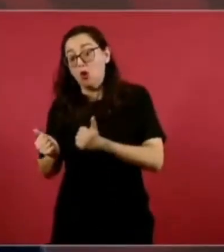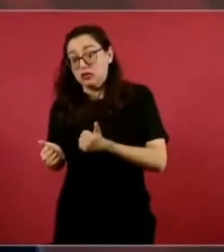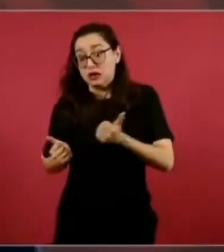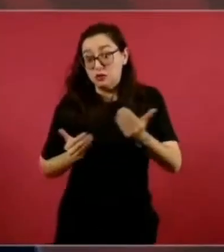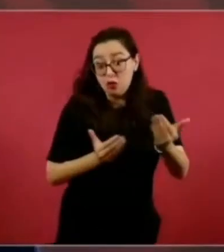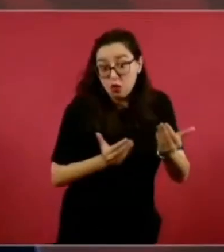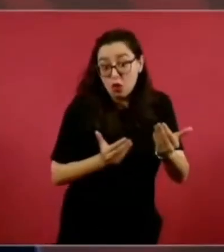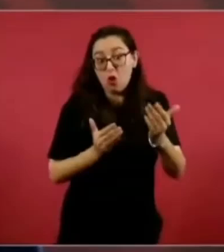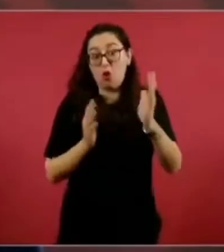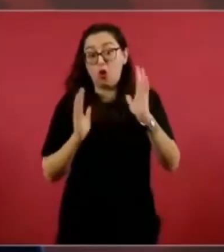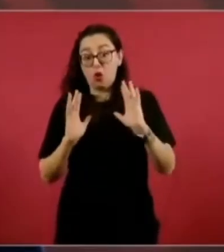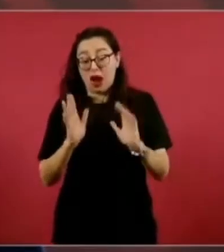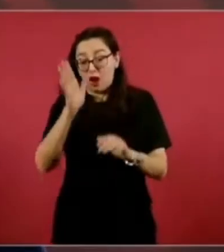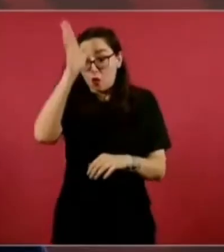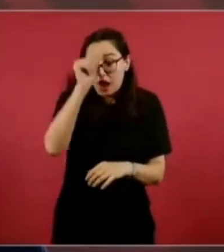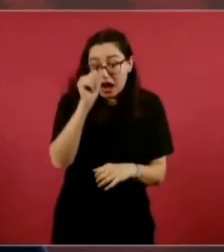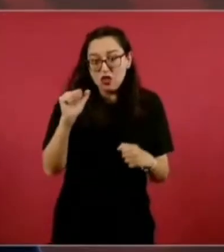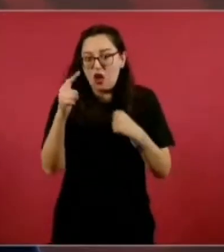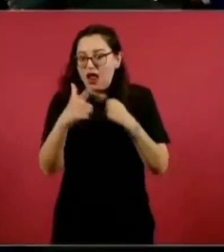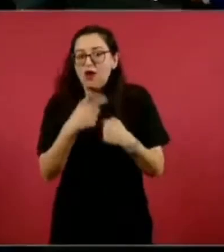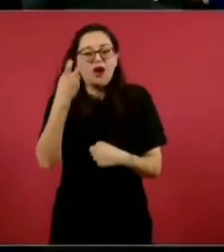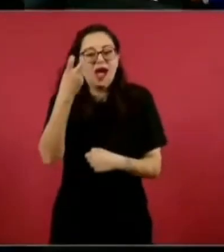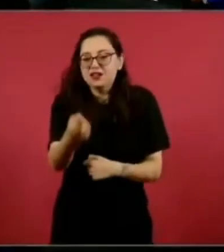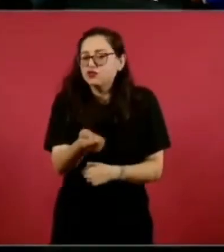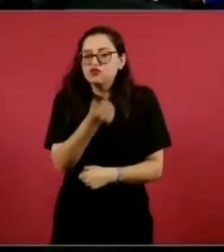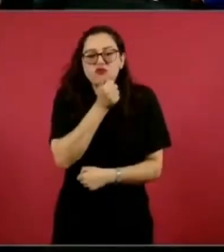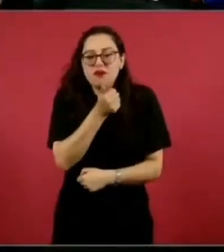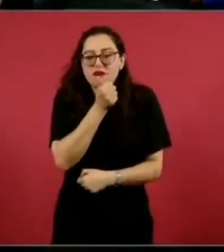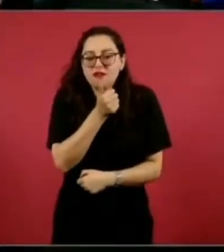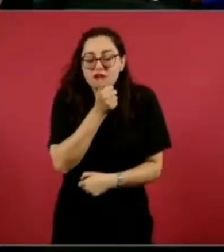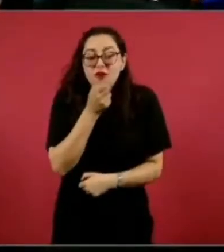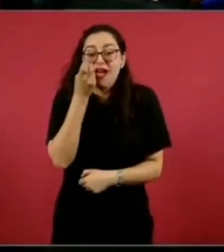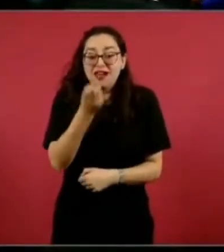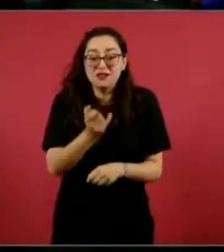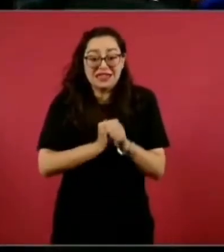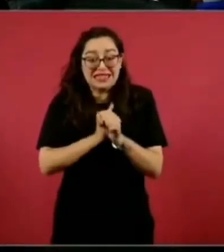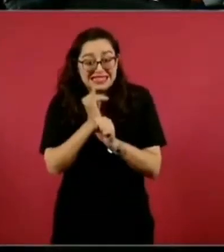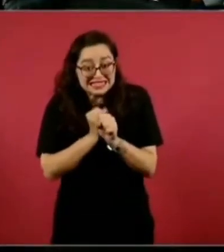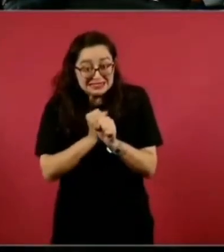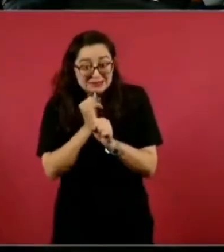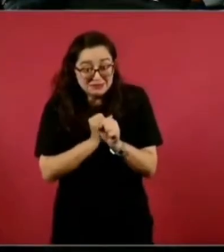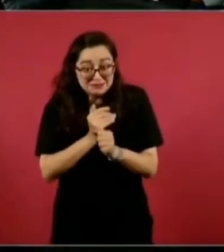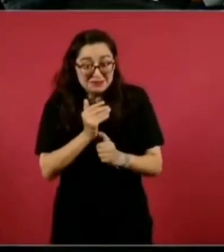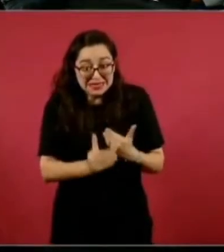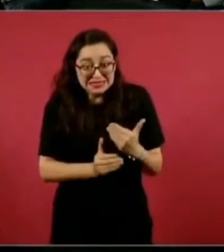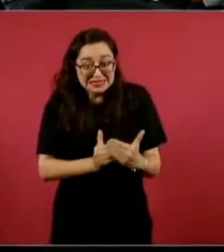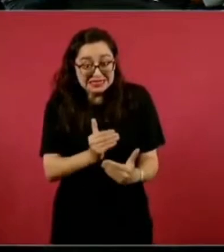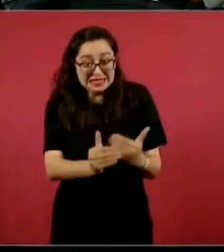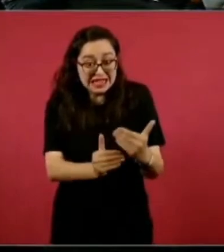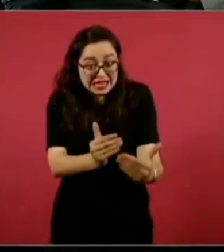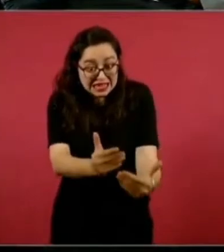decirlo, una entrega pactada. ¿Tiene el reporte de salud de uno de los, de este Ismael?